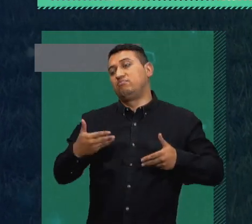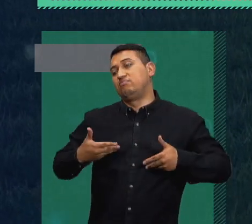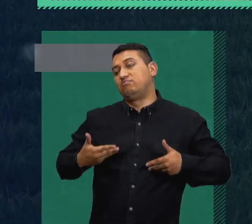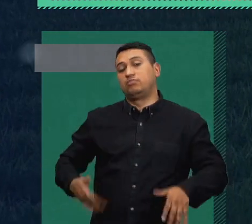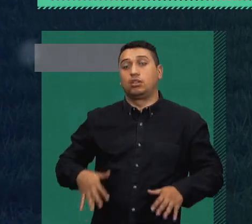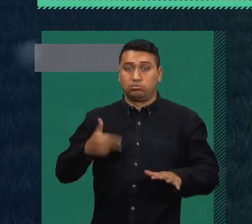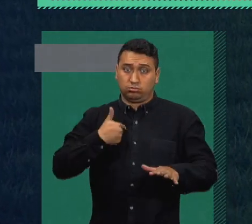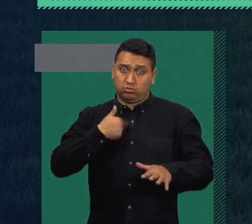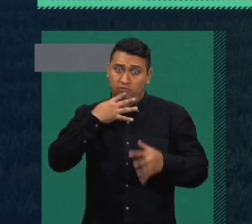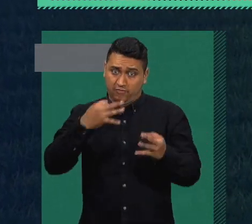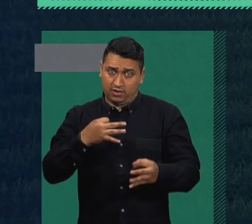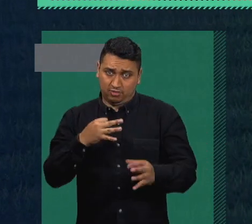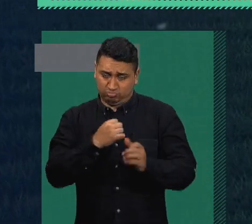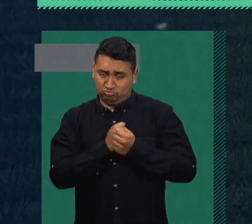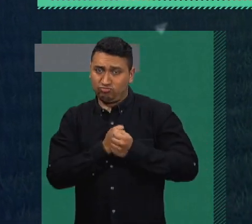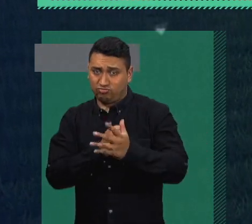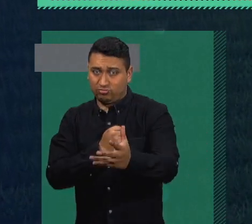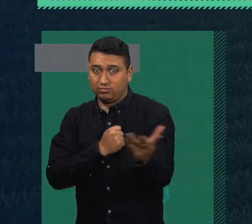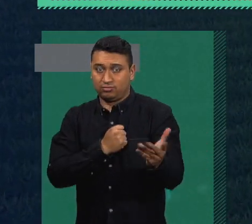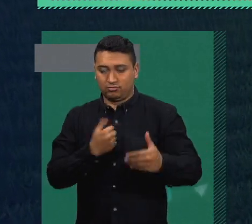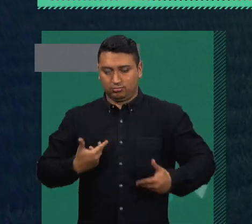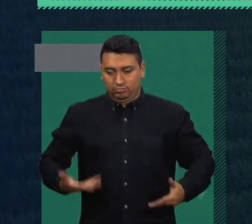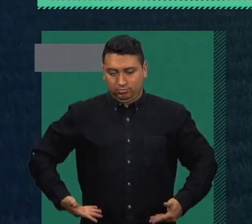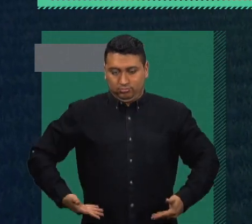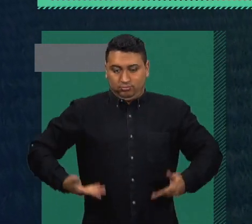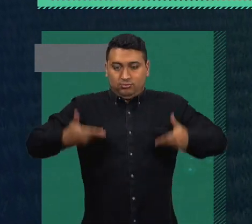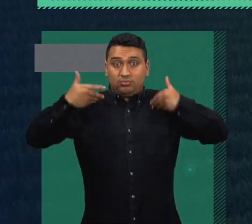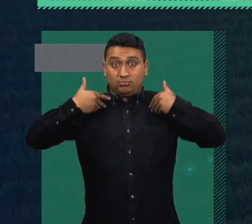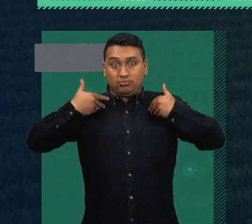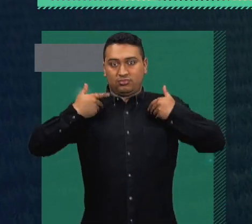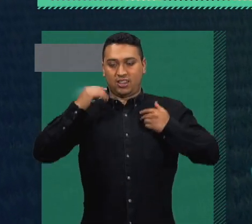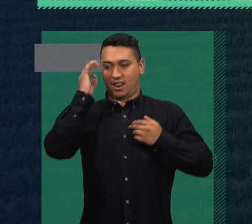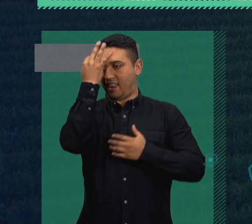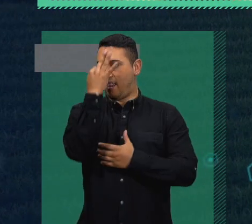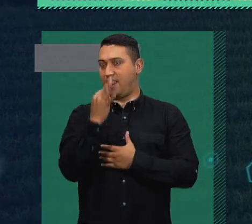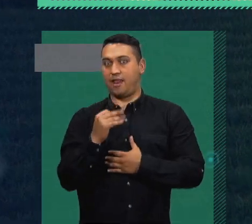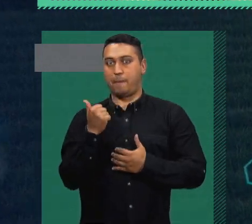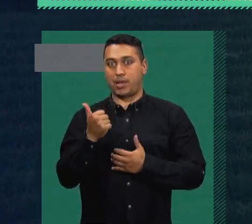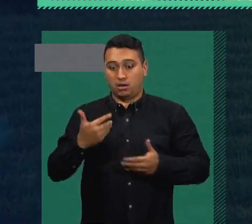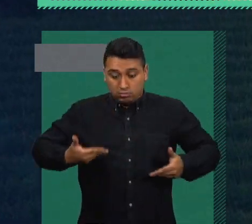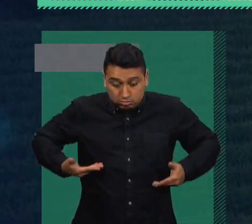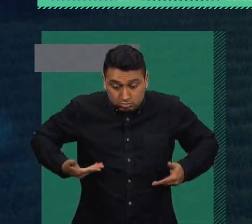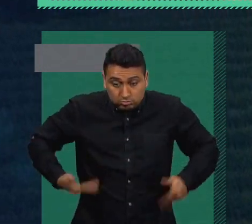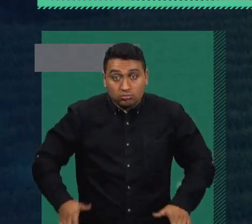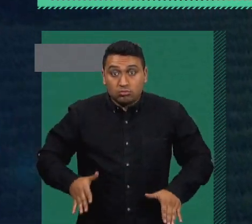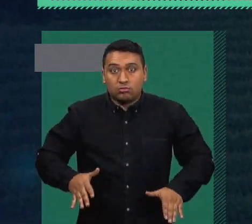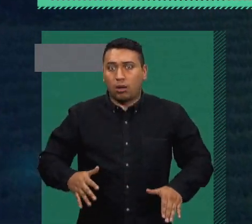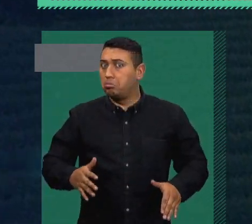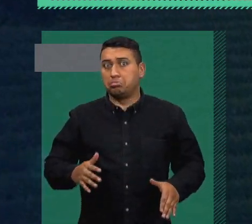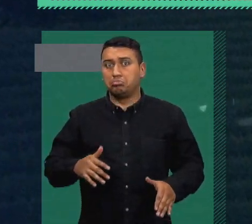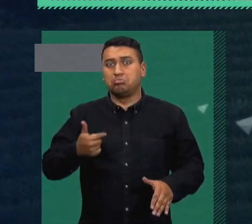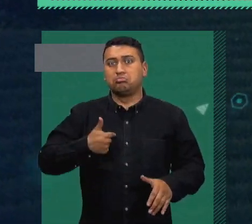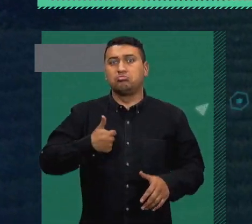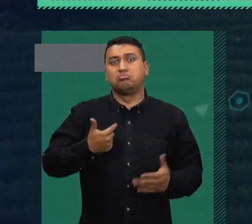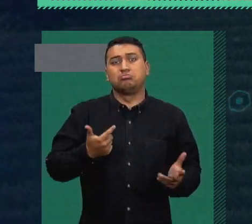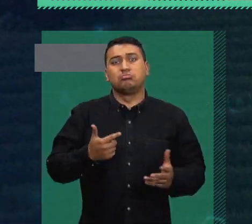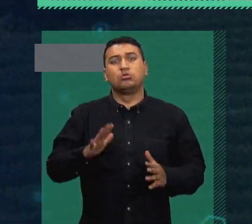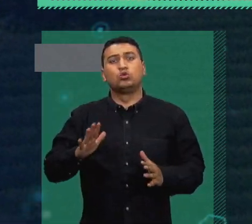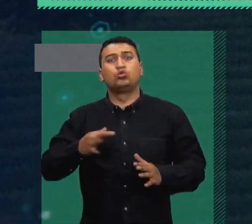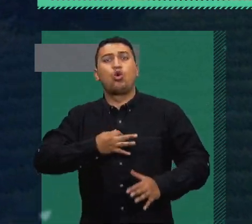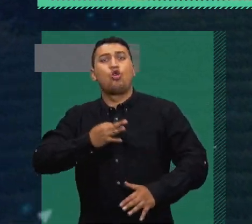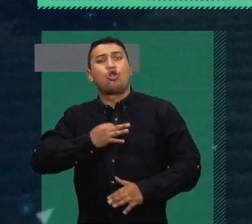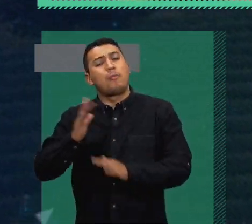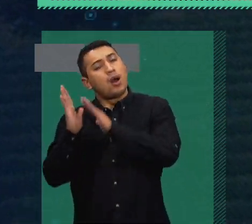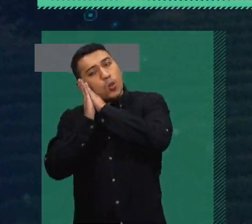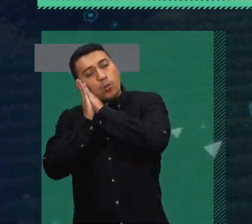de aquí para abajo. Pero lo que recomiendan los expertos es que todos los días mantengamos unas rutinas,